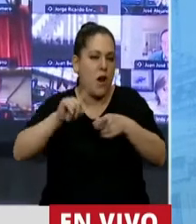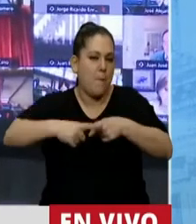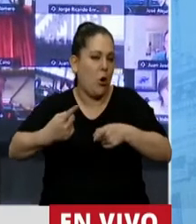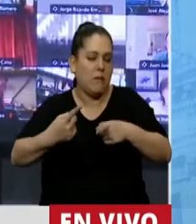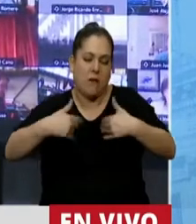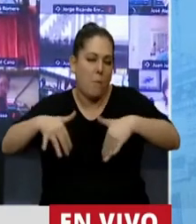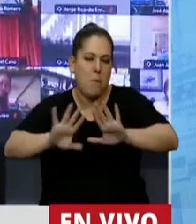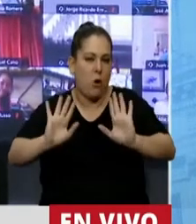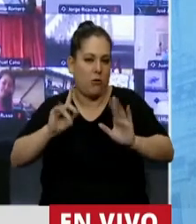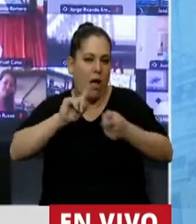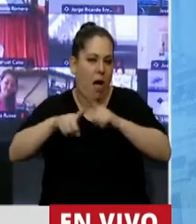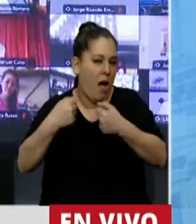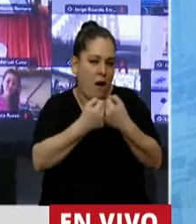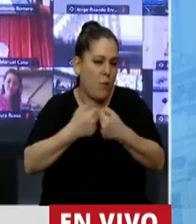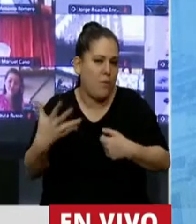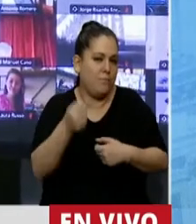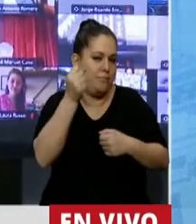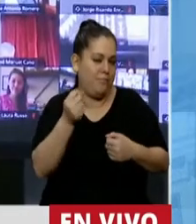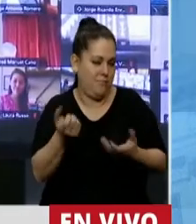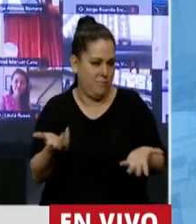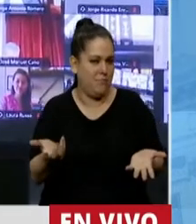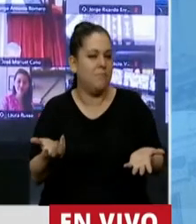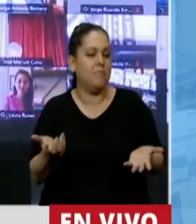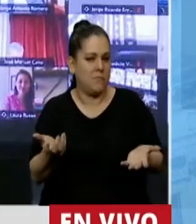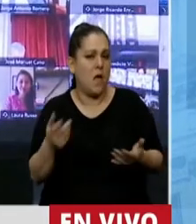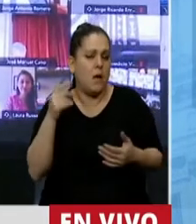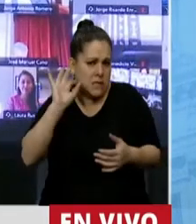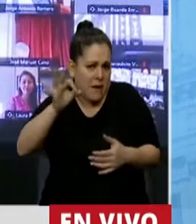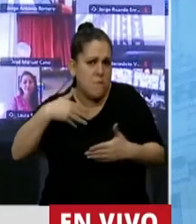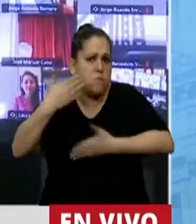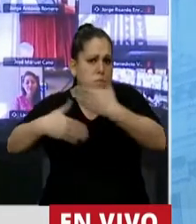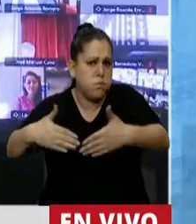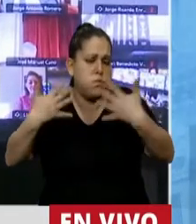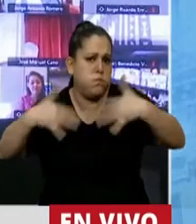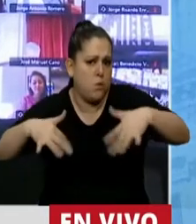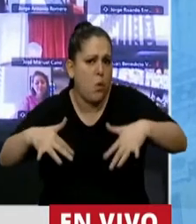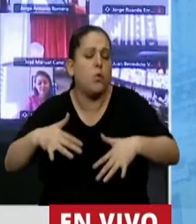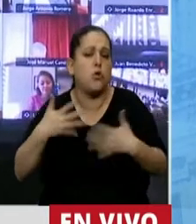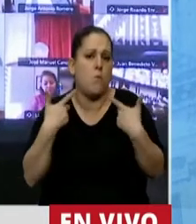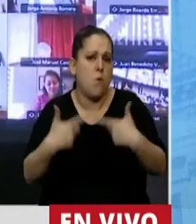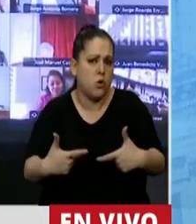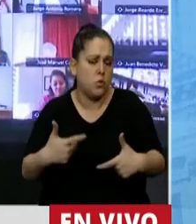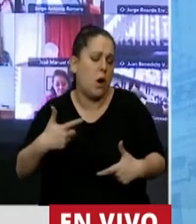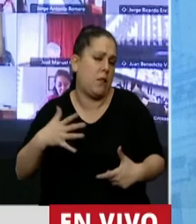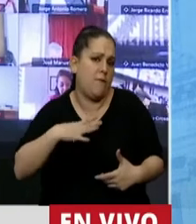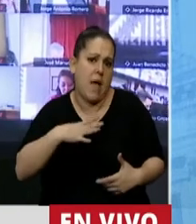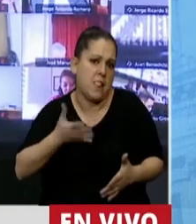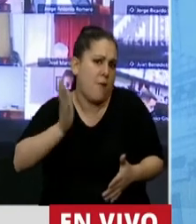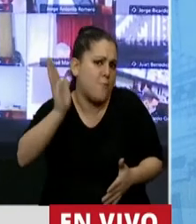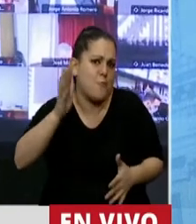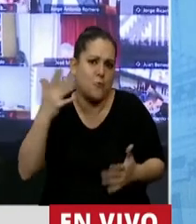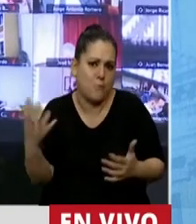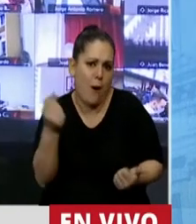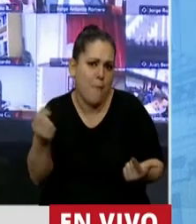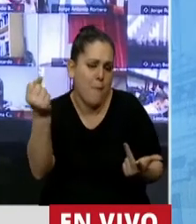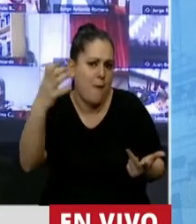Entonces, en ese entendimiento de que hoy avanzamos un montón y falta muchísimo por hacer y por suerte siempre va a faltar muchísimo por hacer,